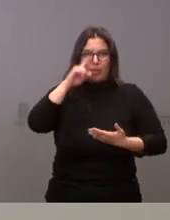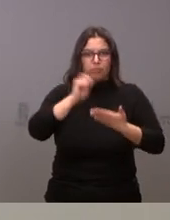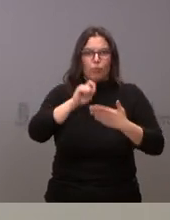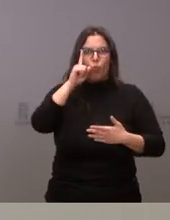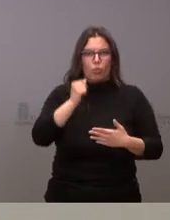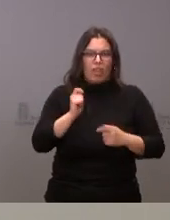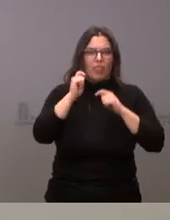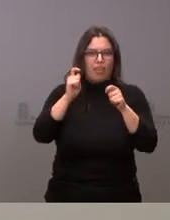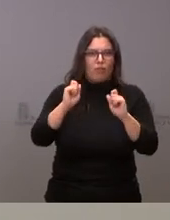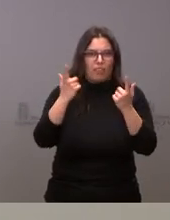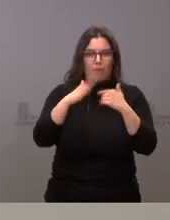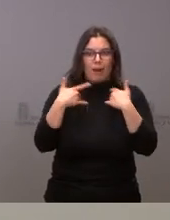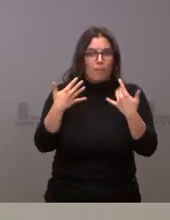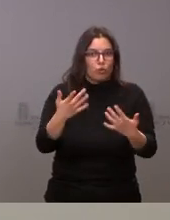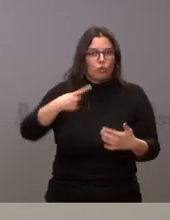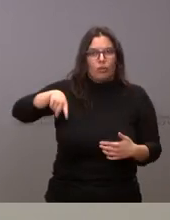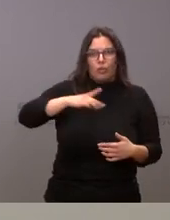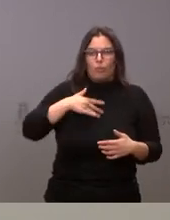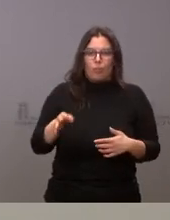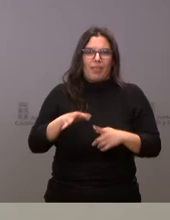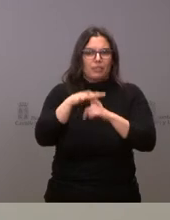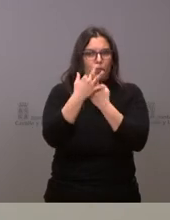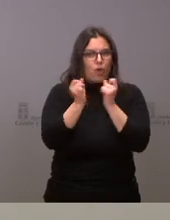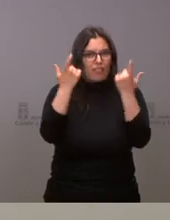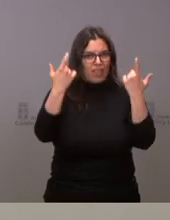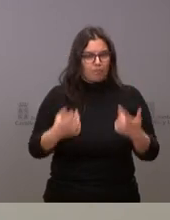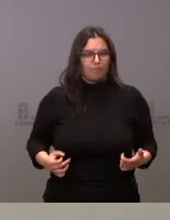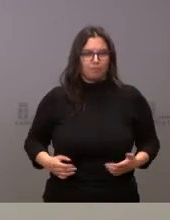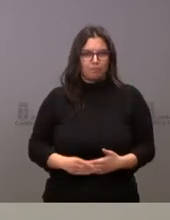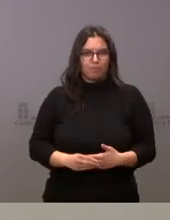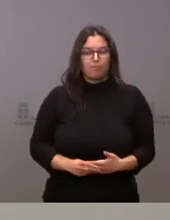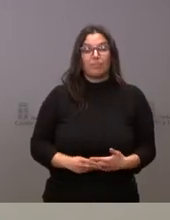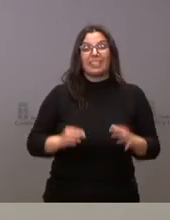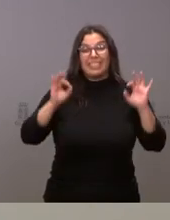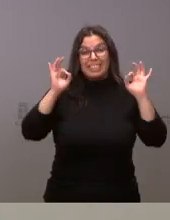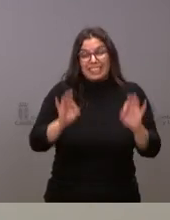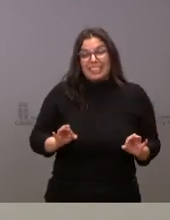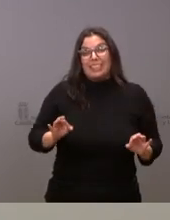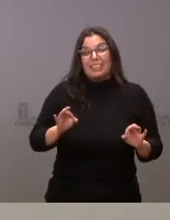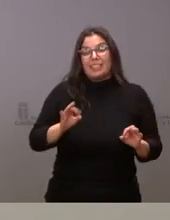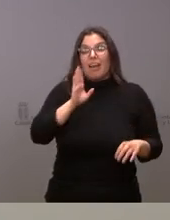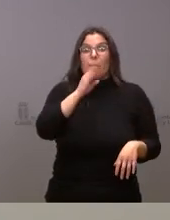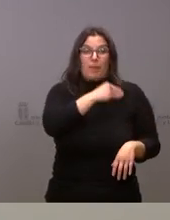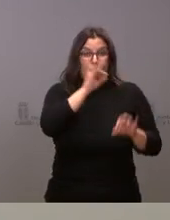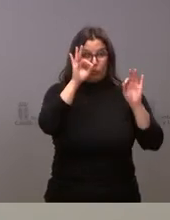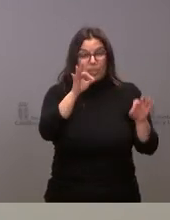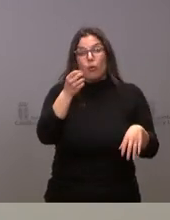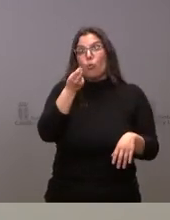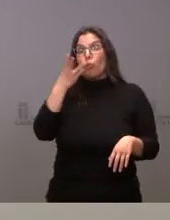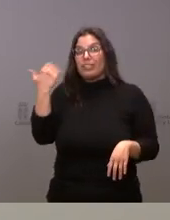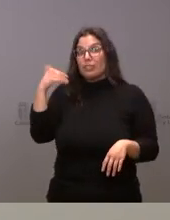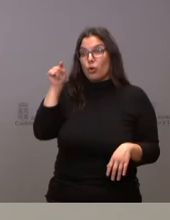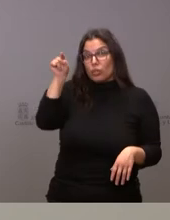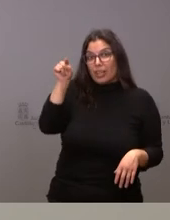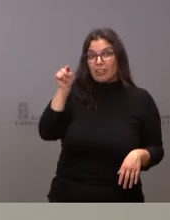y por tanto que cuanto antes estas personas puedan obtener esta condición de estatus no sé en relación a su pregunta cuántas son por cada una de